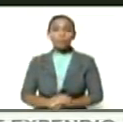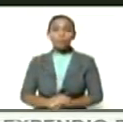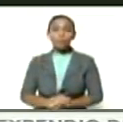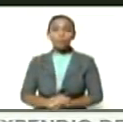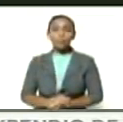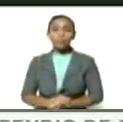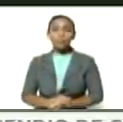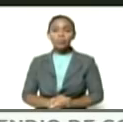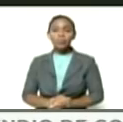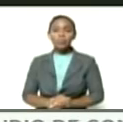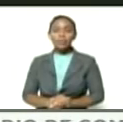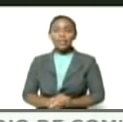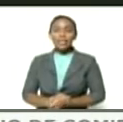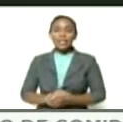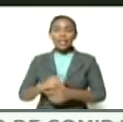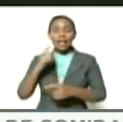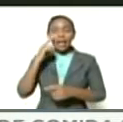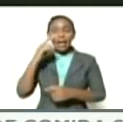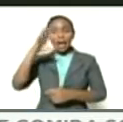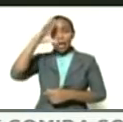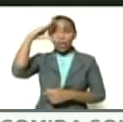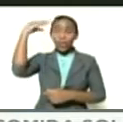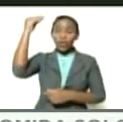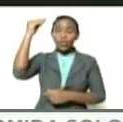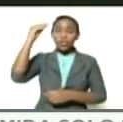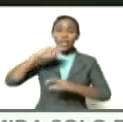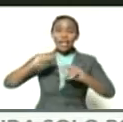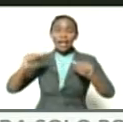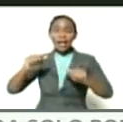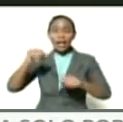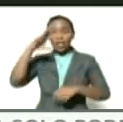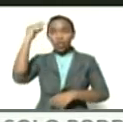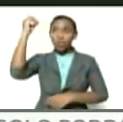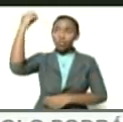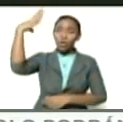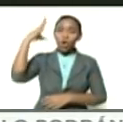la diosa tierra, el dios sol, la diosa agua,